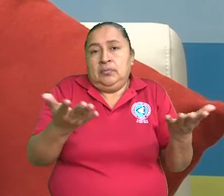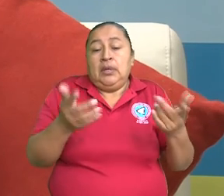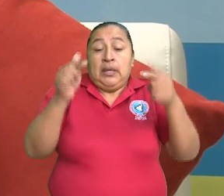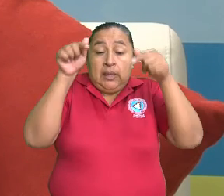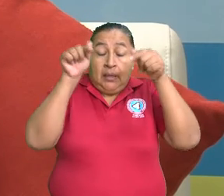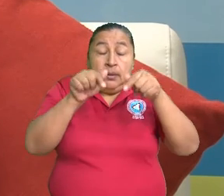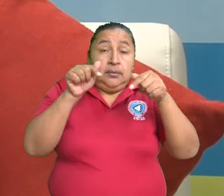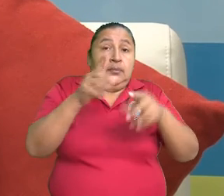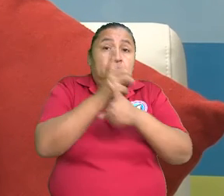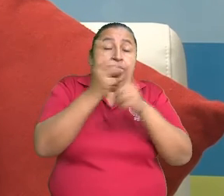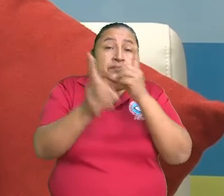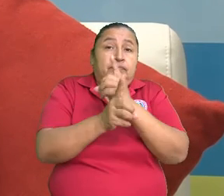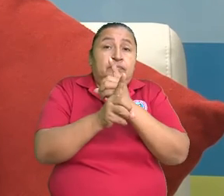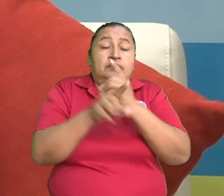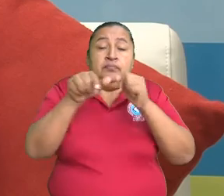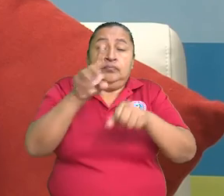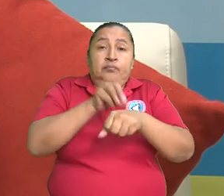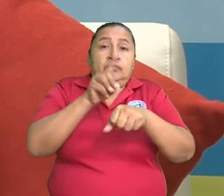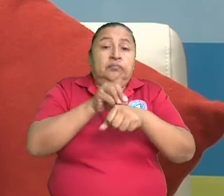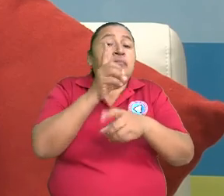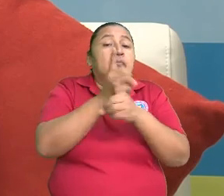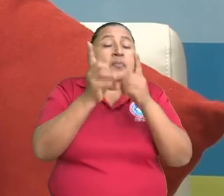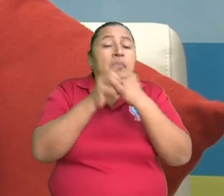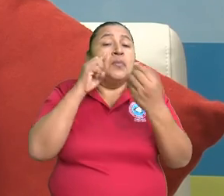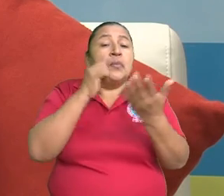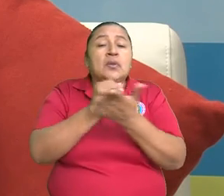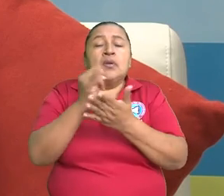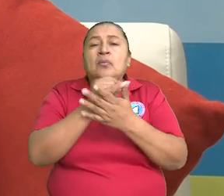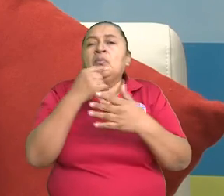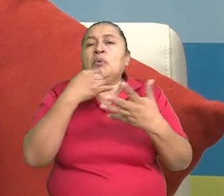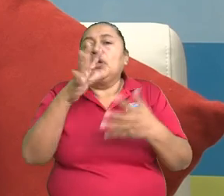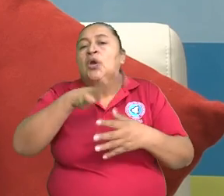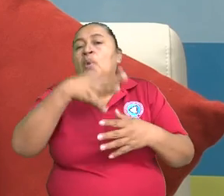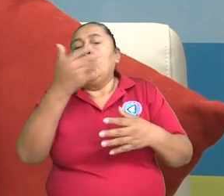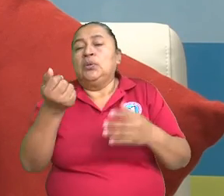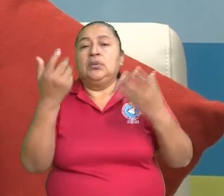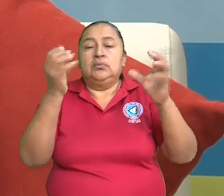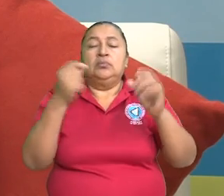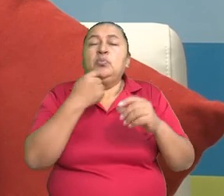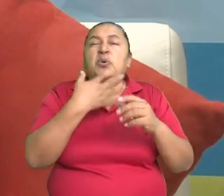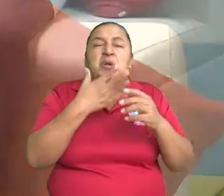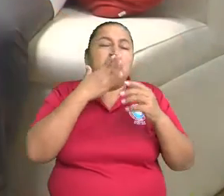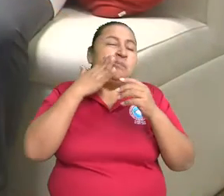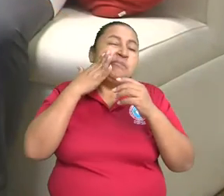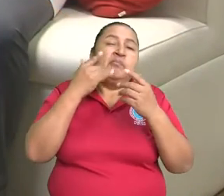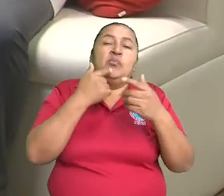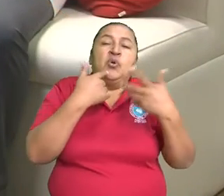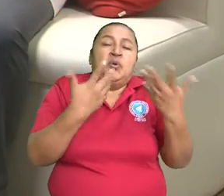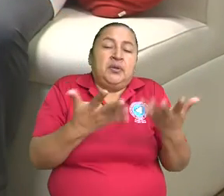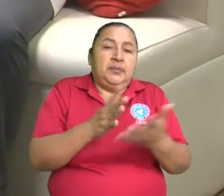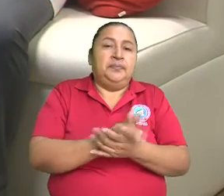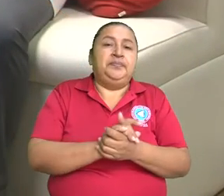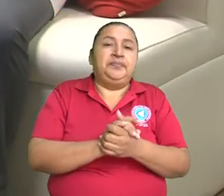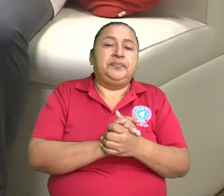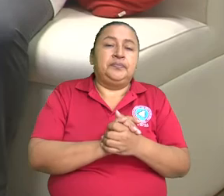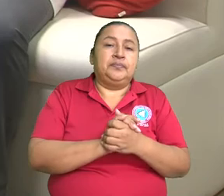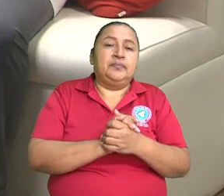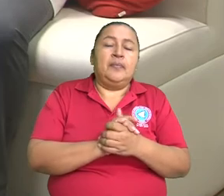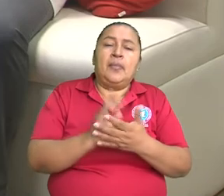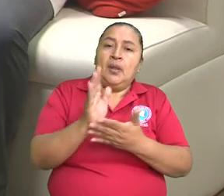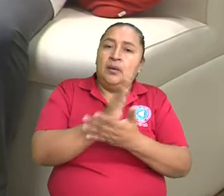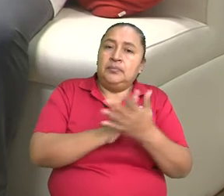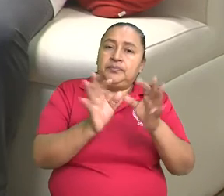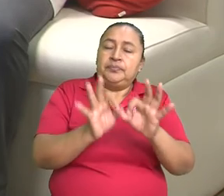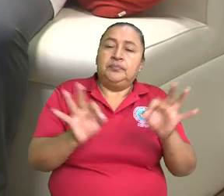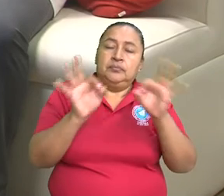obliga, pues, al médico a investigar, pues, otras causas de la parálisis. Ya. Ahora, este, importante,